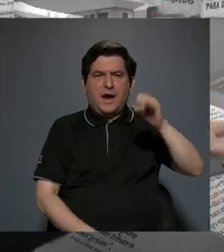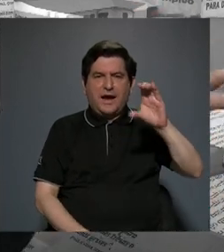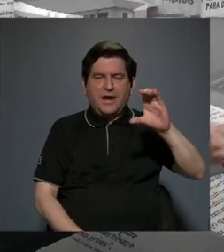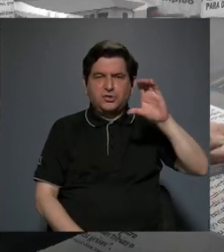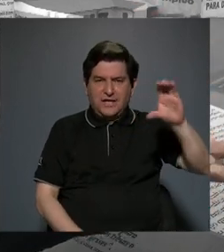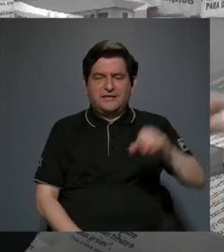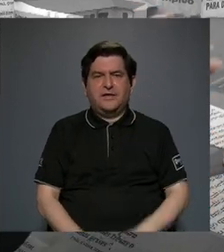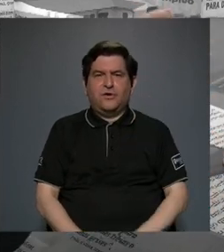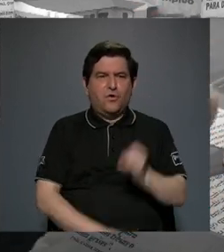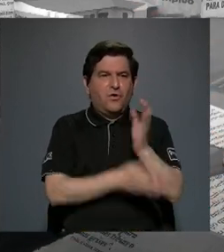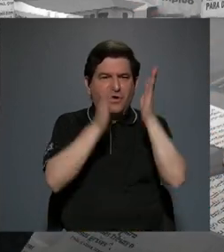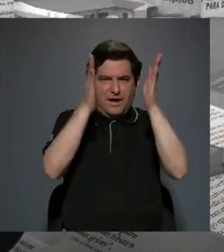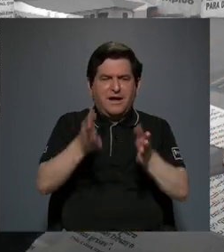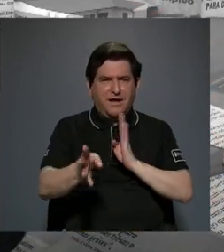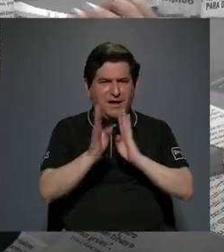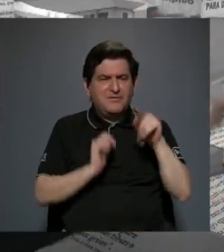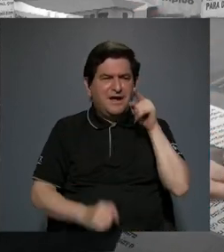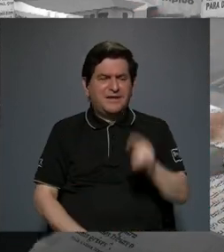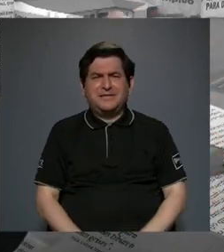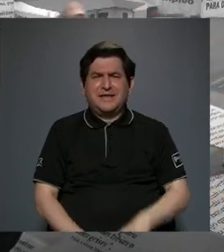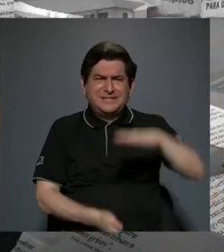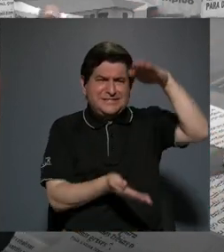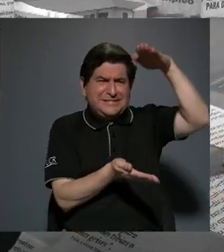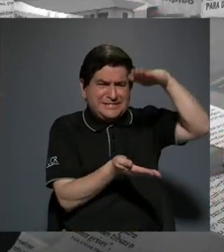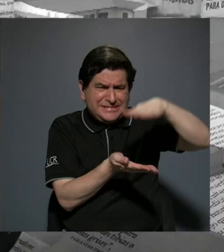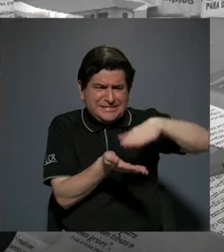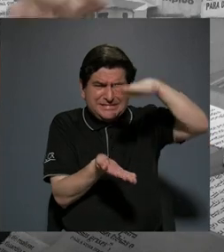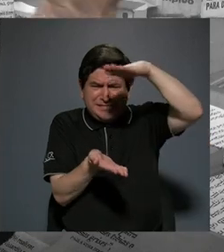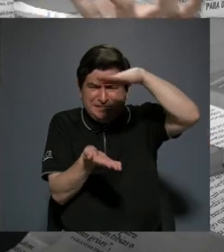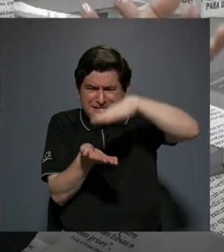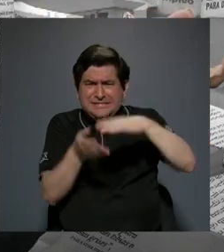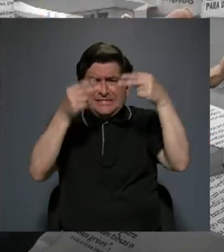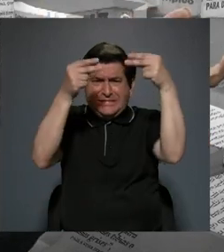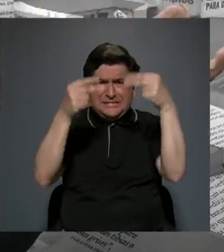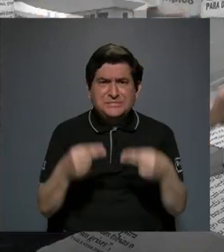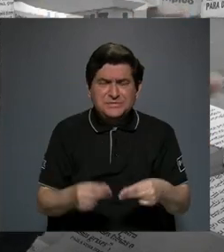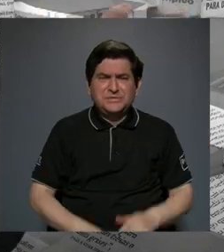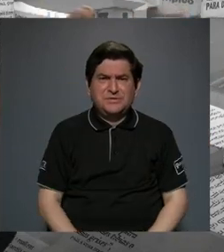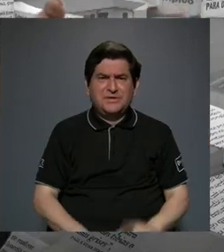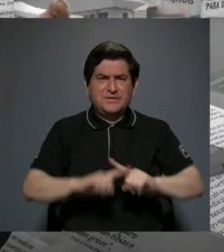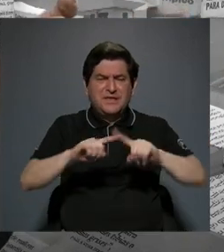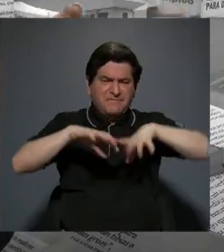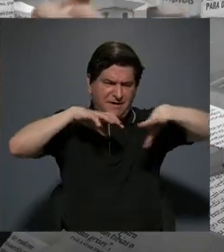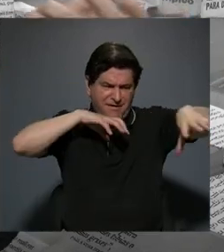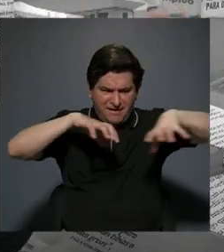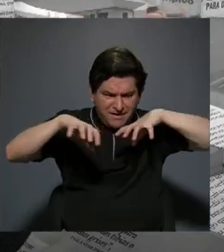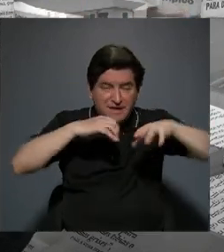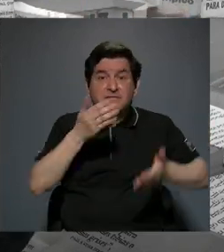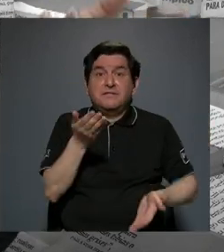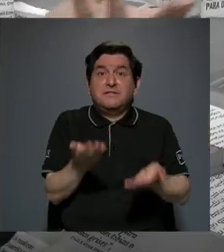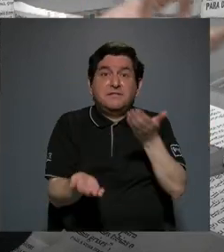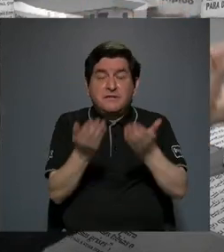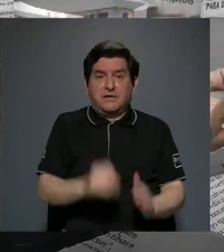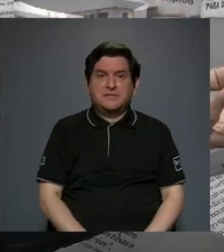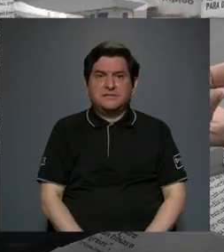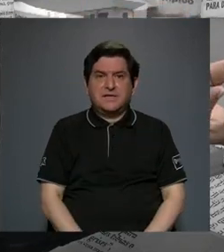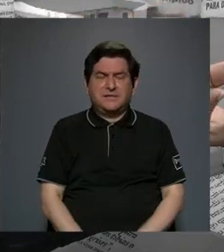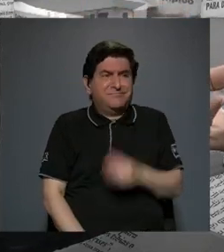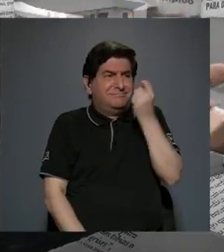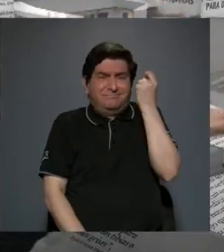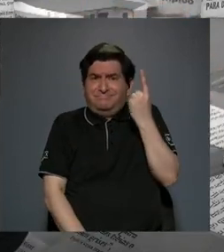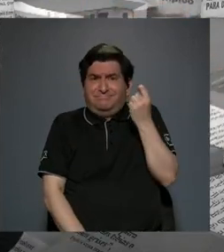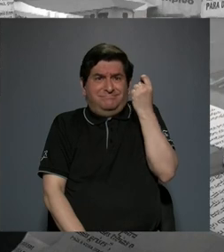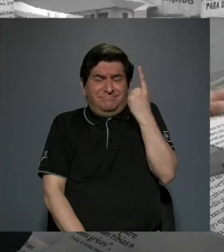artistas hablando de ese recorte presupuestario de ciertas acciones que tal vez o no son